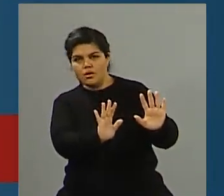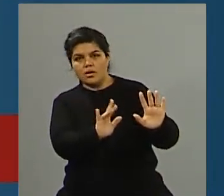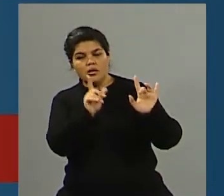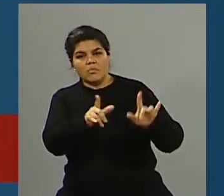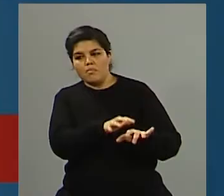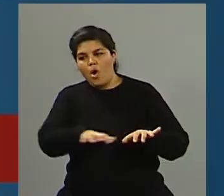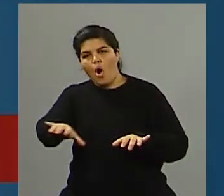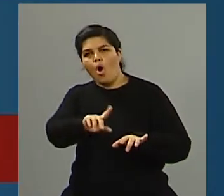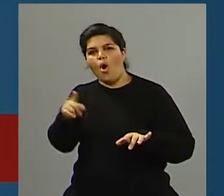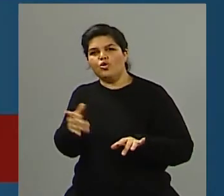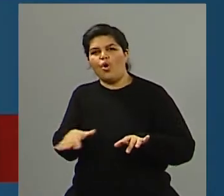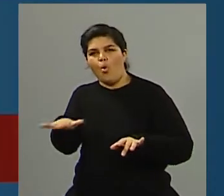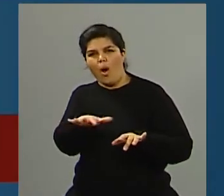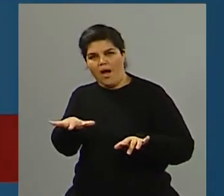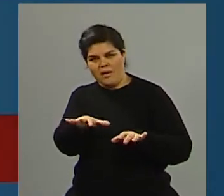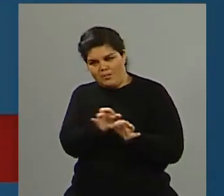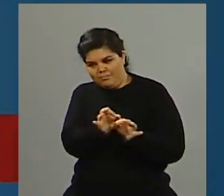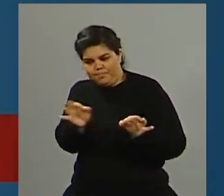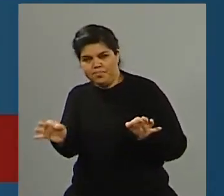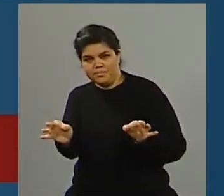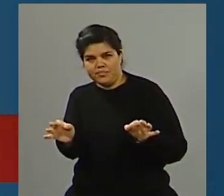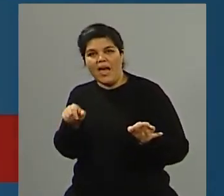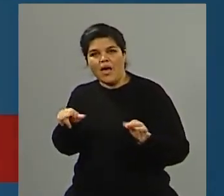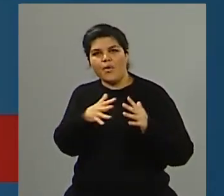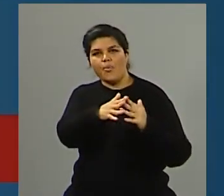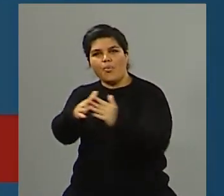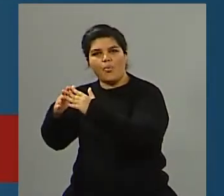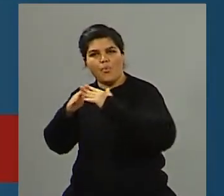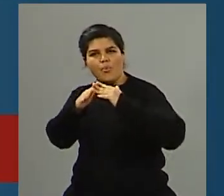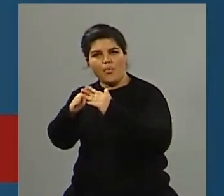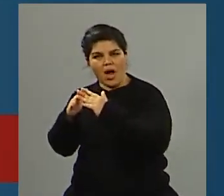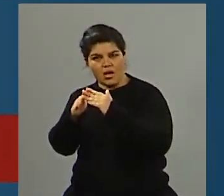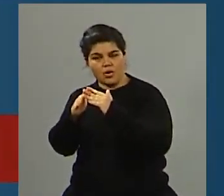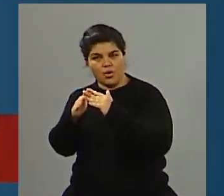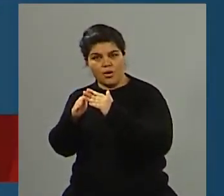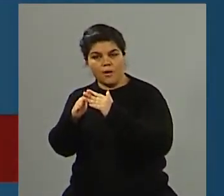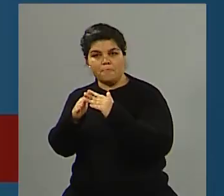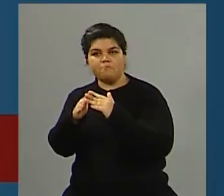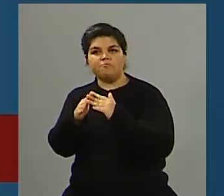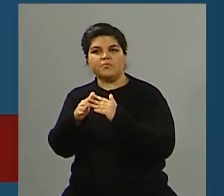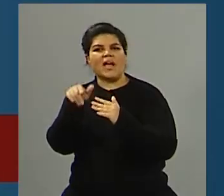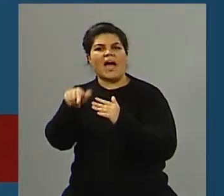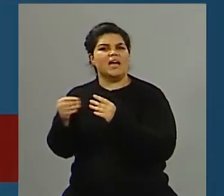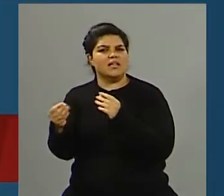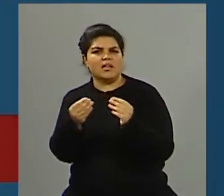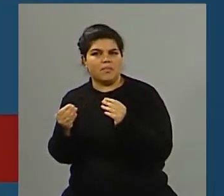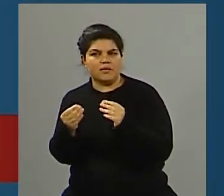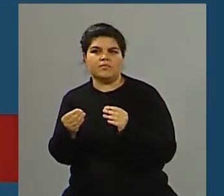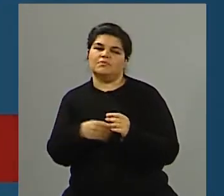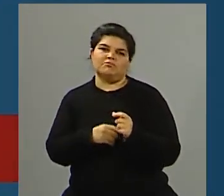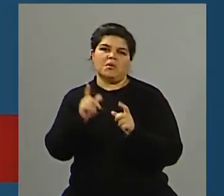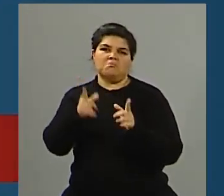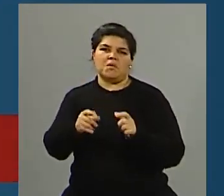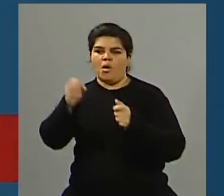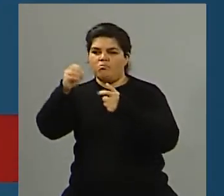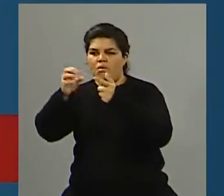tiene la particularidad, que es el barrio por ahí más notorio de la ciudad de Nueva York, que se conforma del Bronx, de